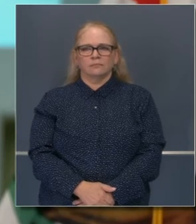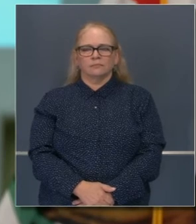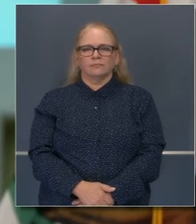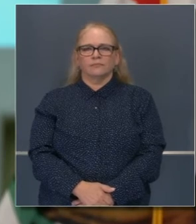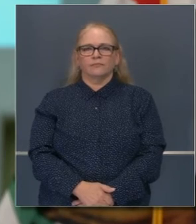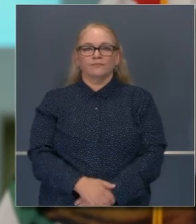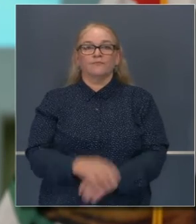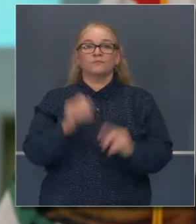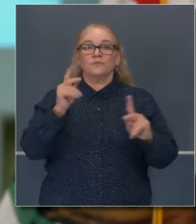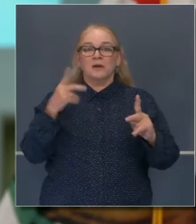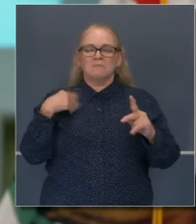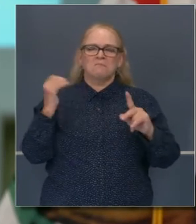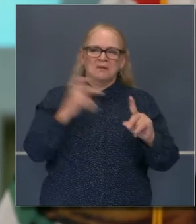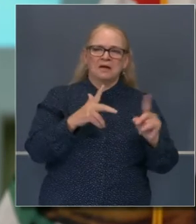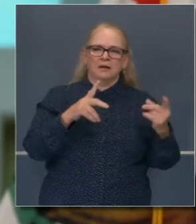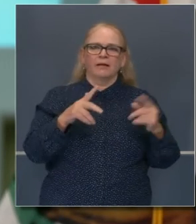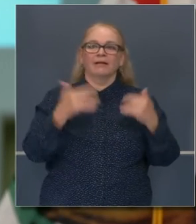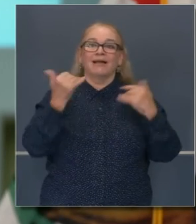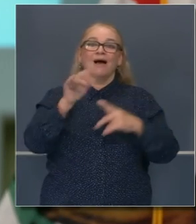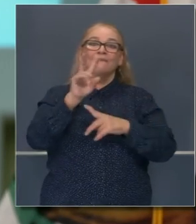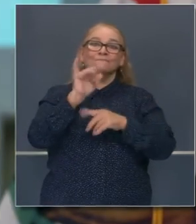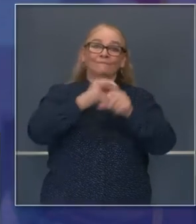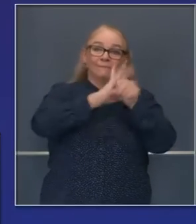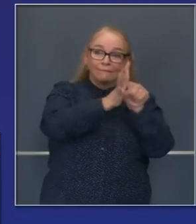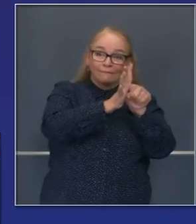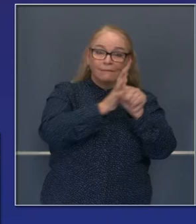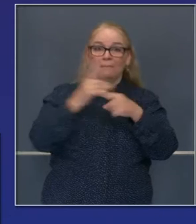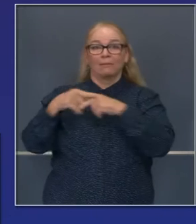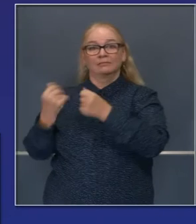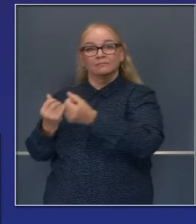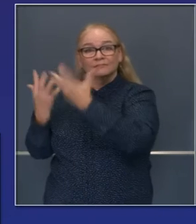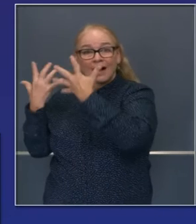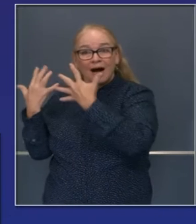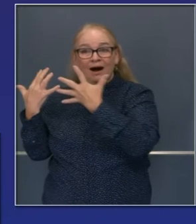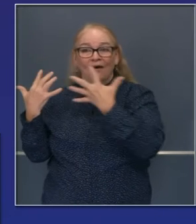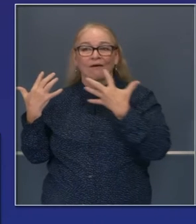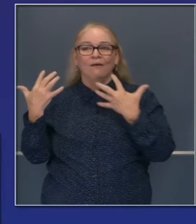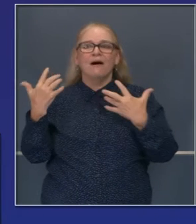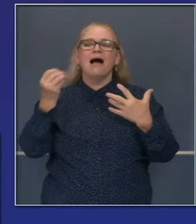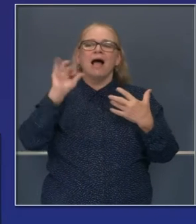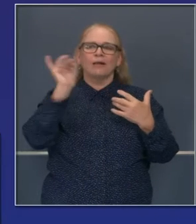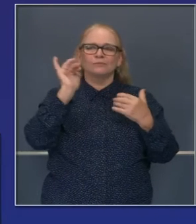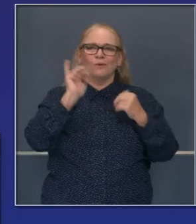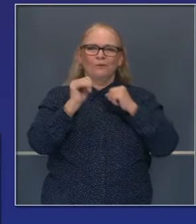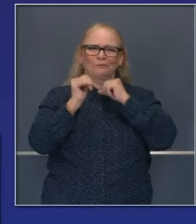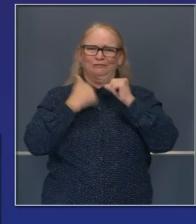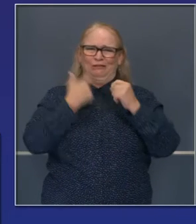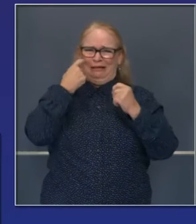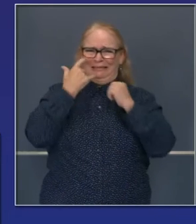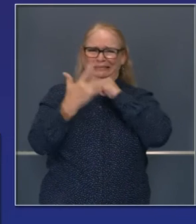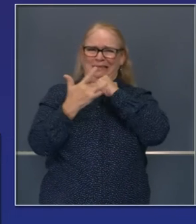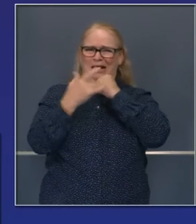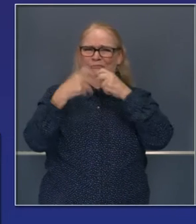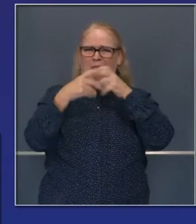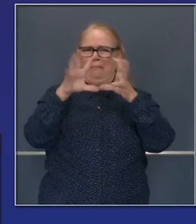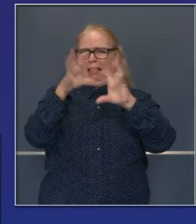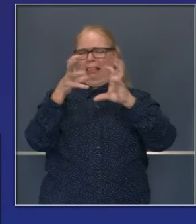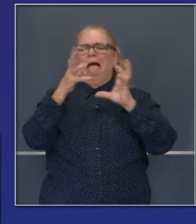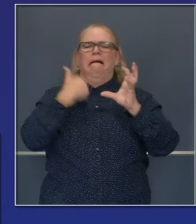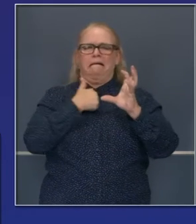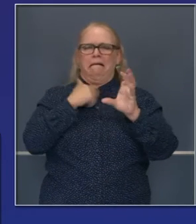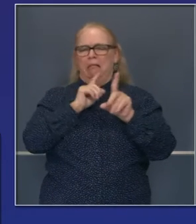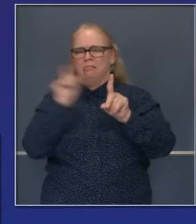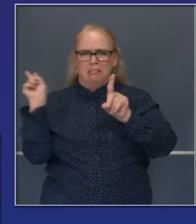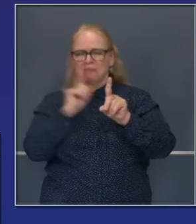Bien, pues como la propagación del virus y de los incendios, también nuestra resolución para hacer funcionar esta